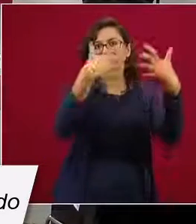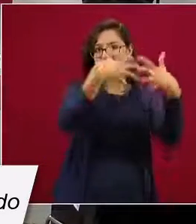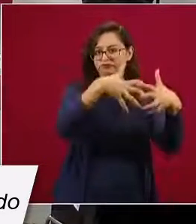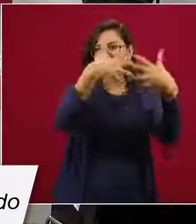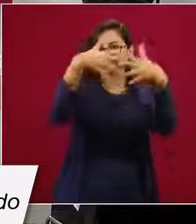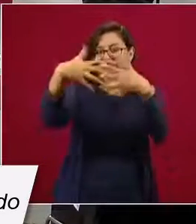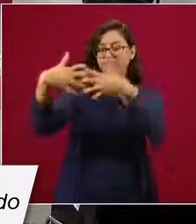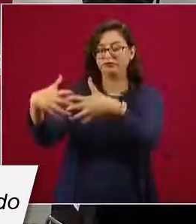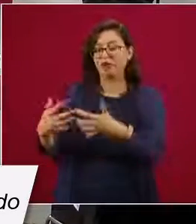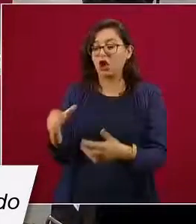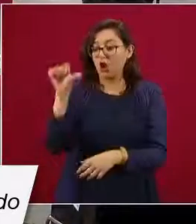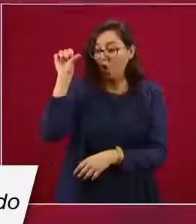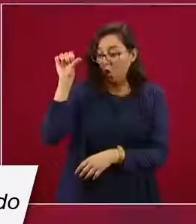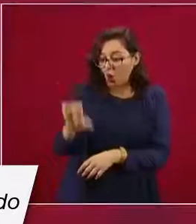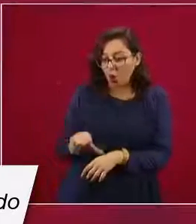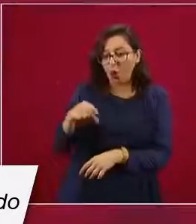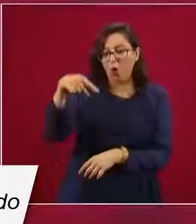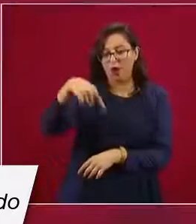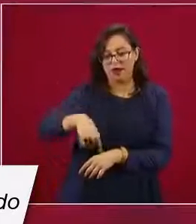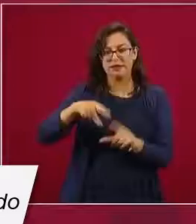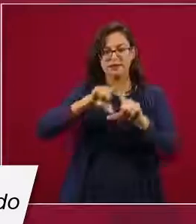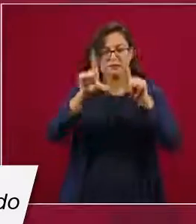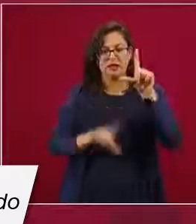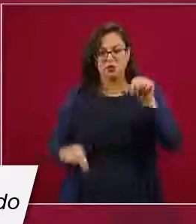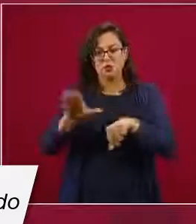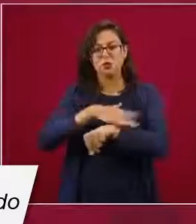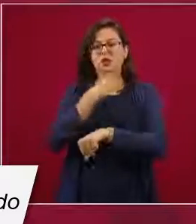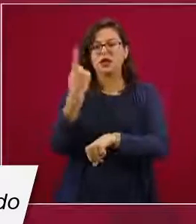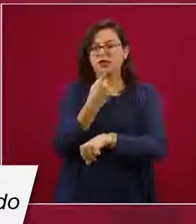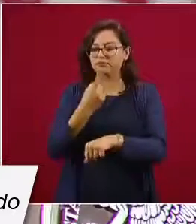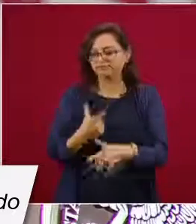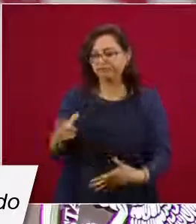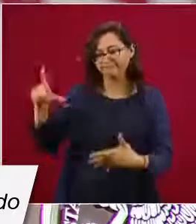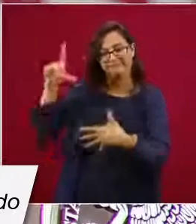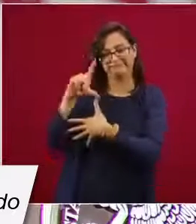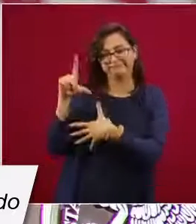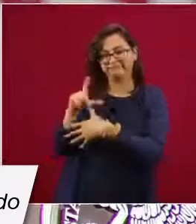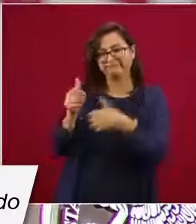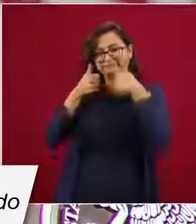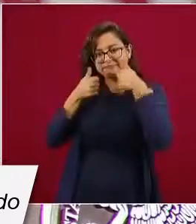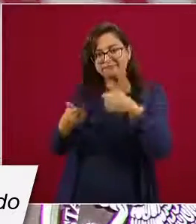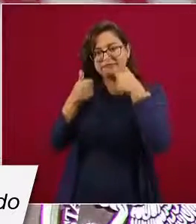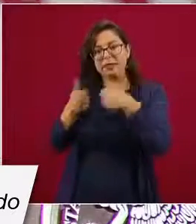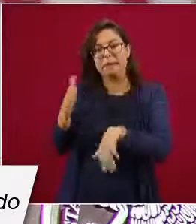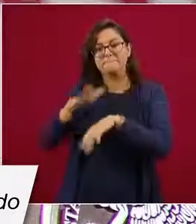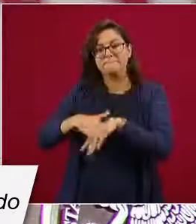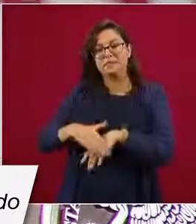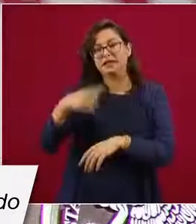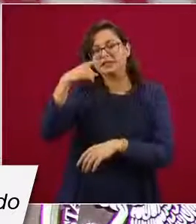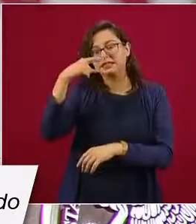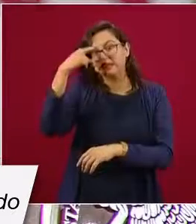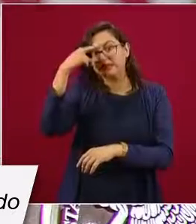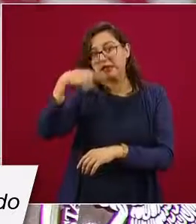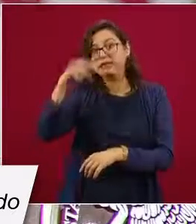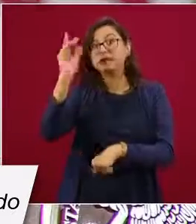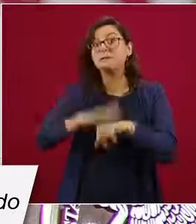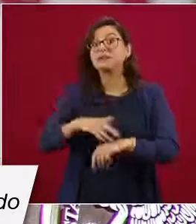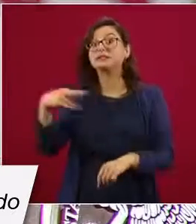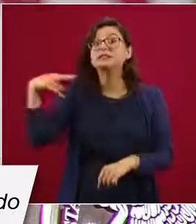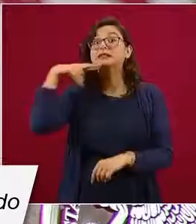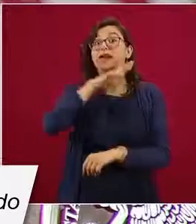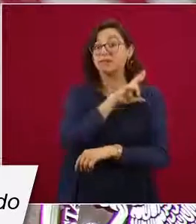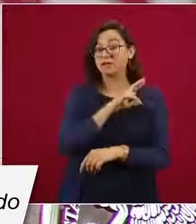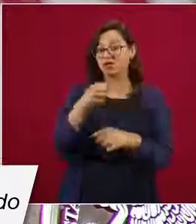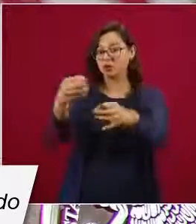este acuerdo hoy es darle prioridad a América Latina, como mencioné anteriormente, cortar los tiempos. En estos